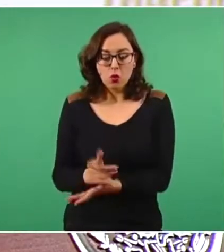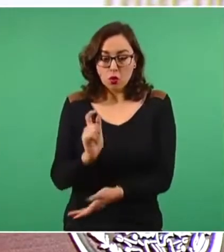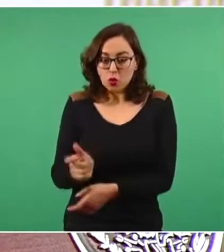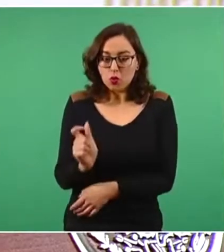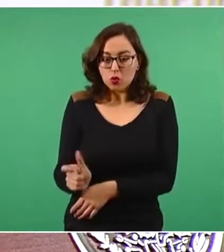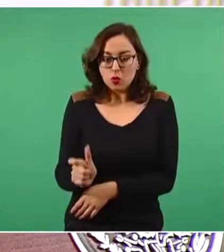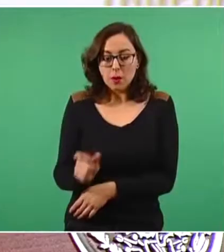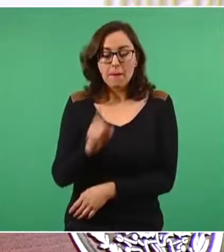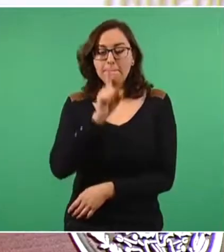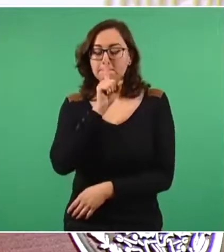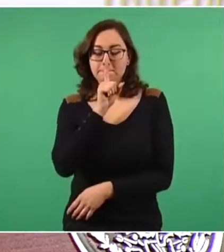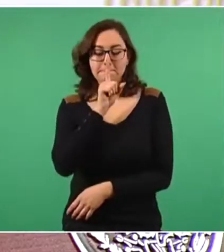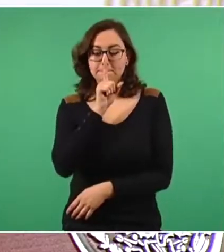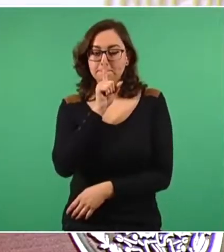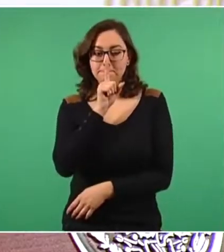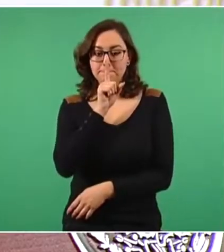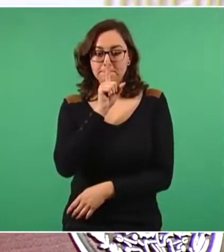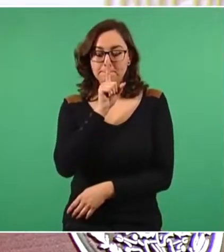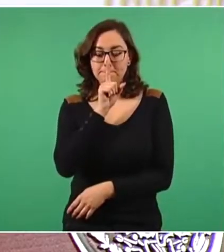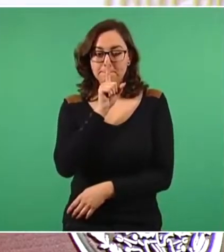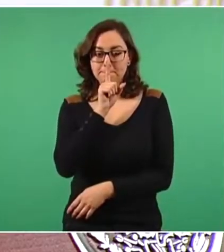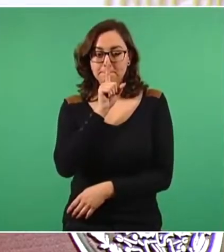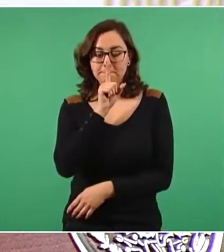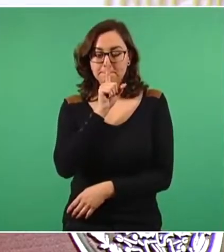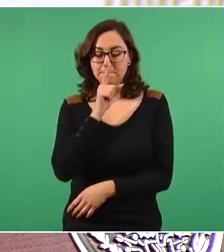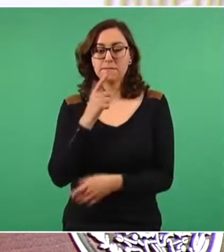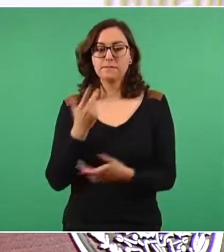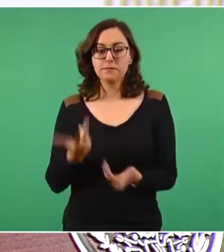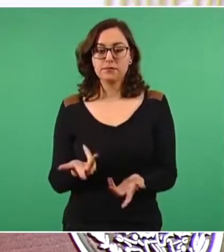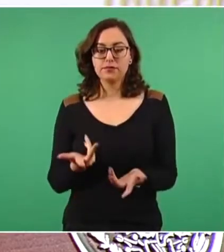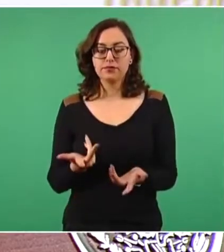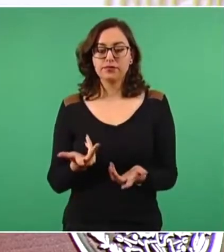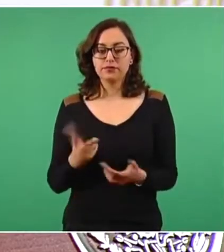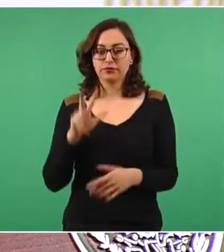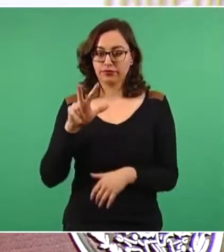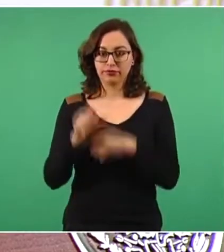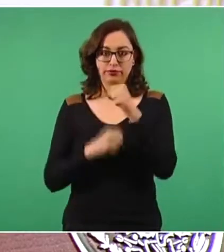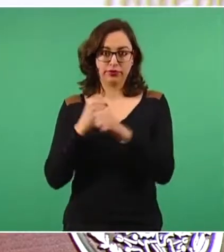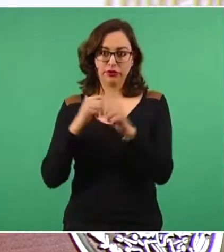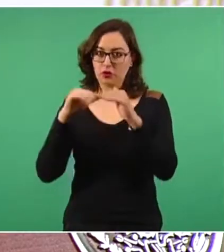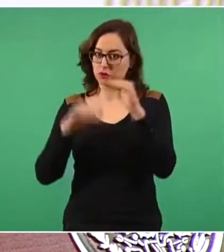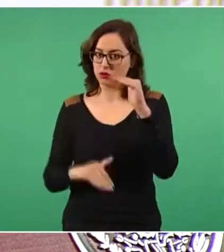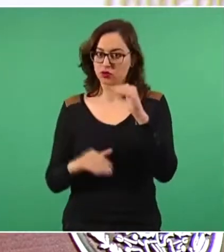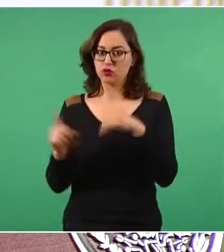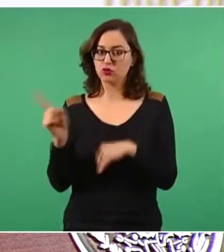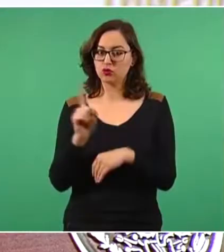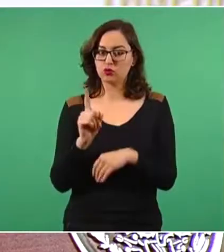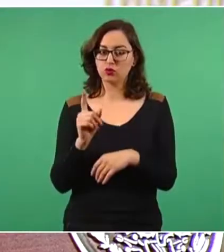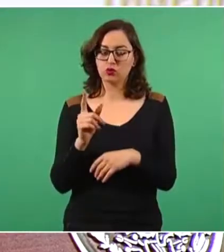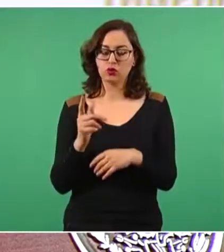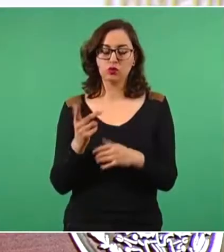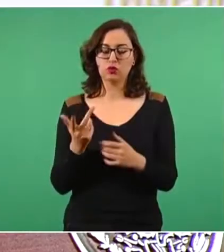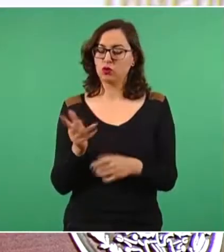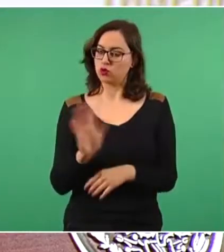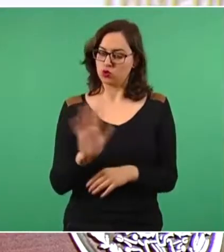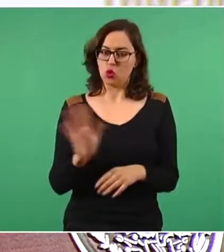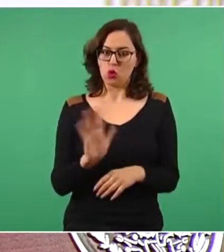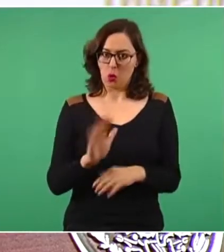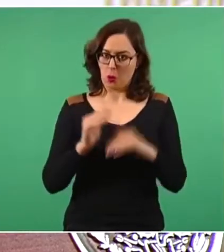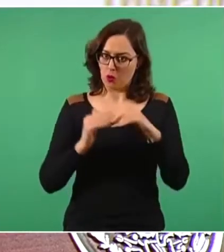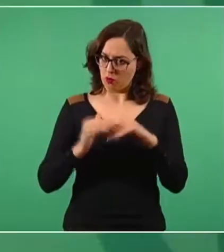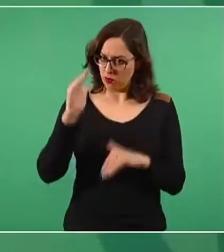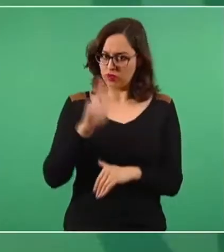mayores, a menores de 18 años o hasta 18 años,